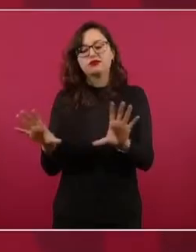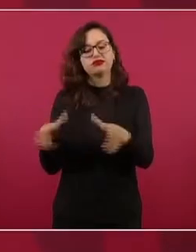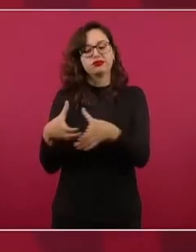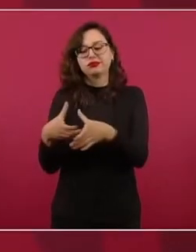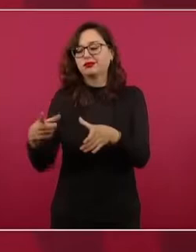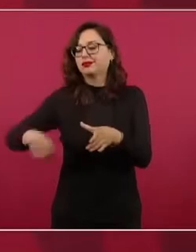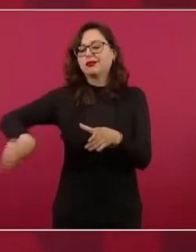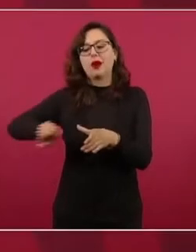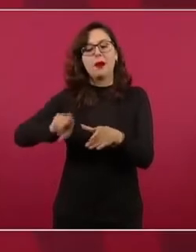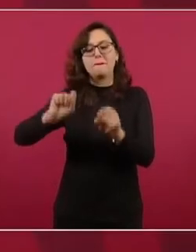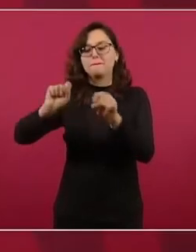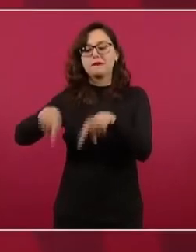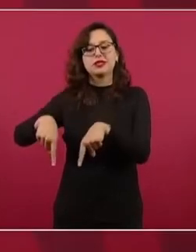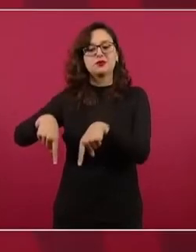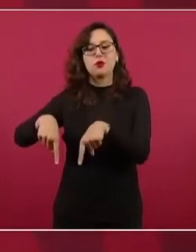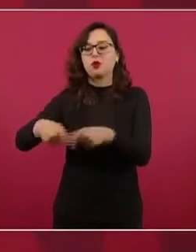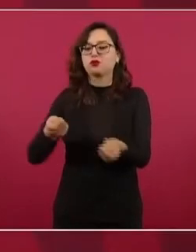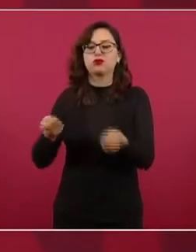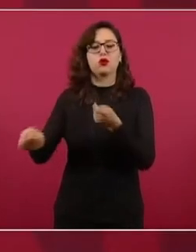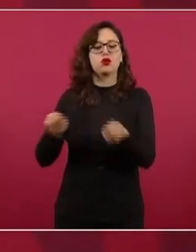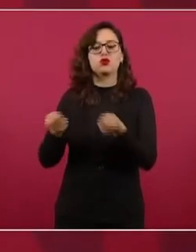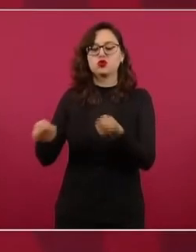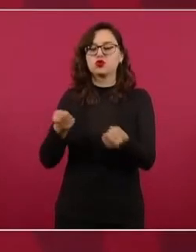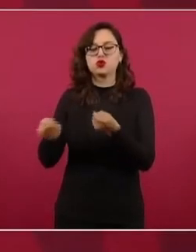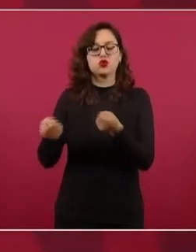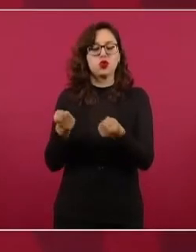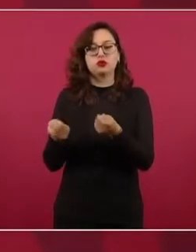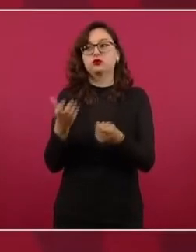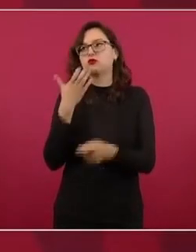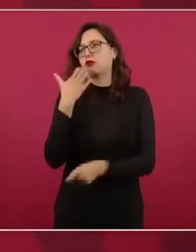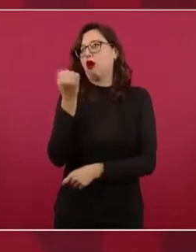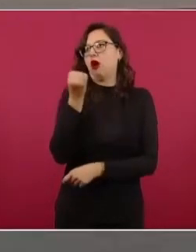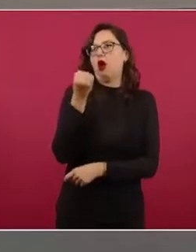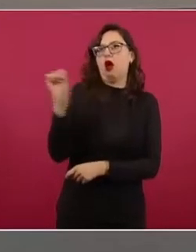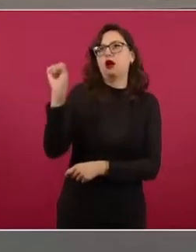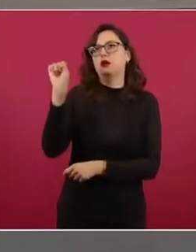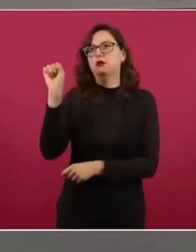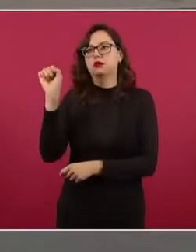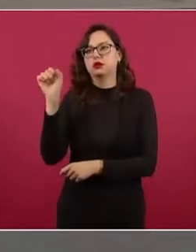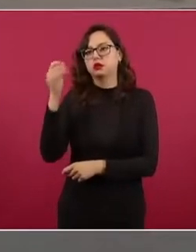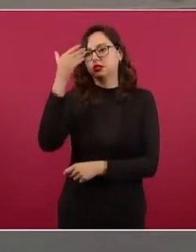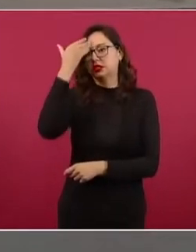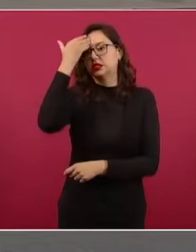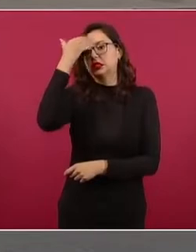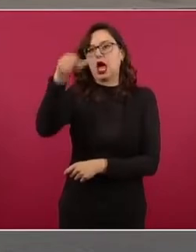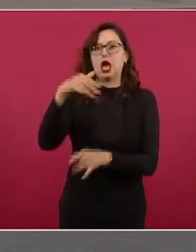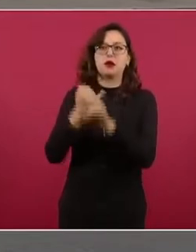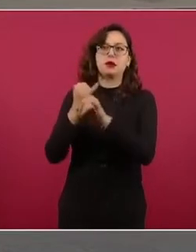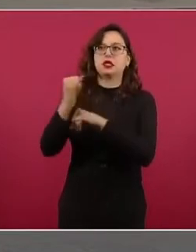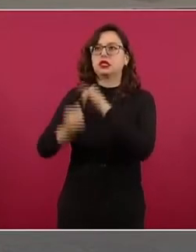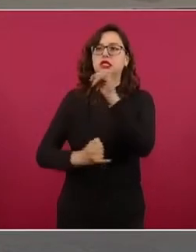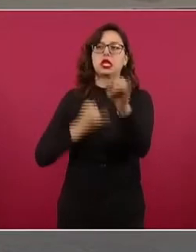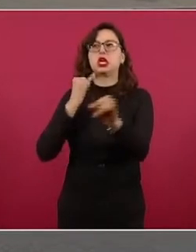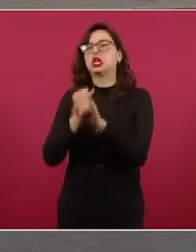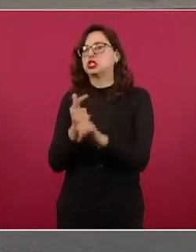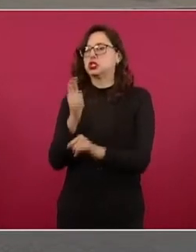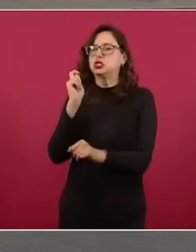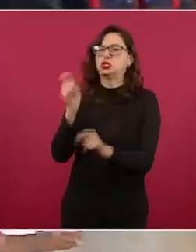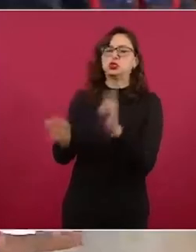y de los expertos internacionalistas,